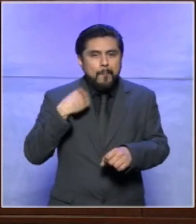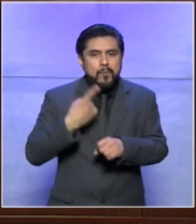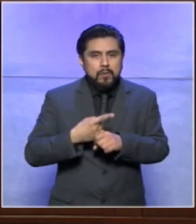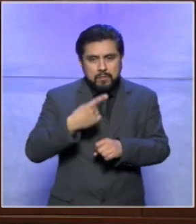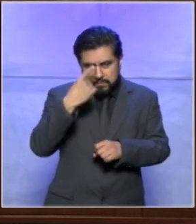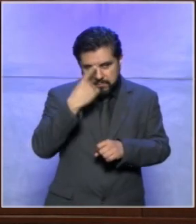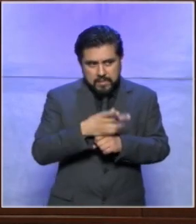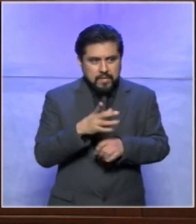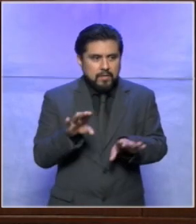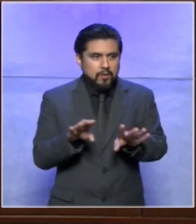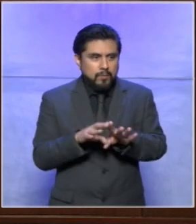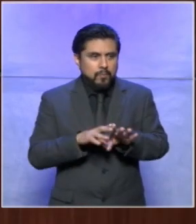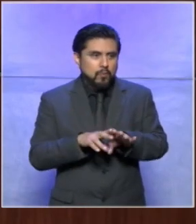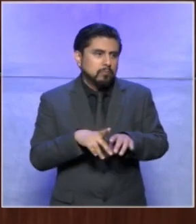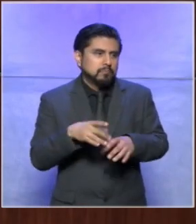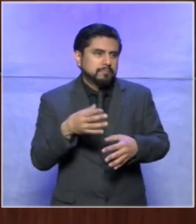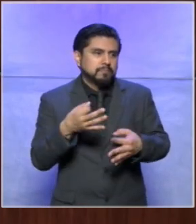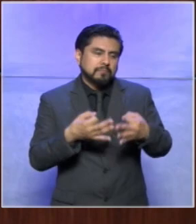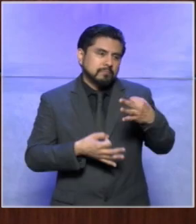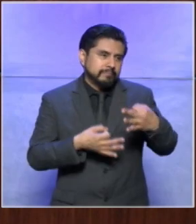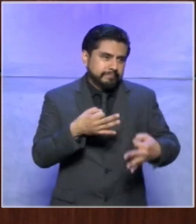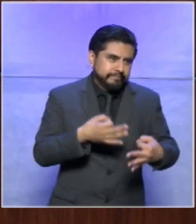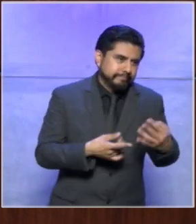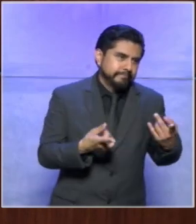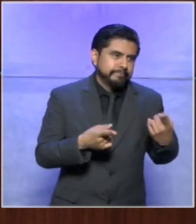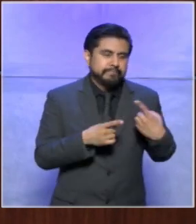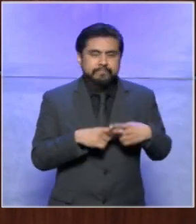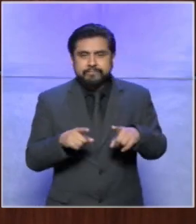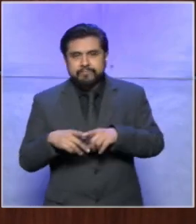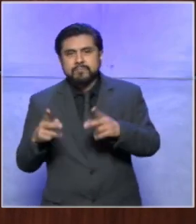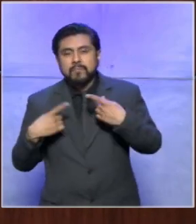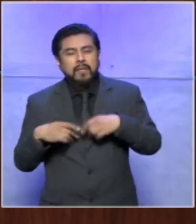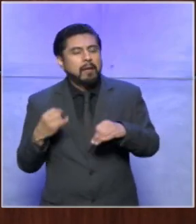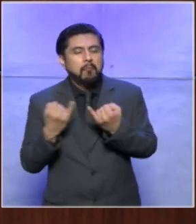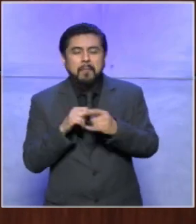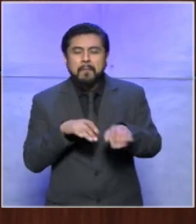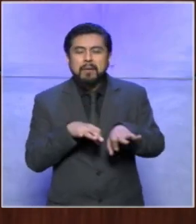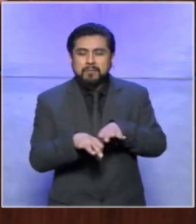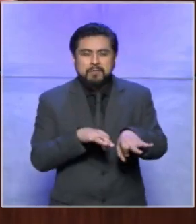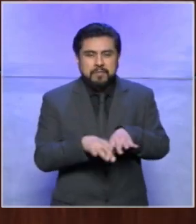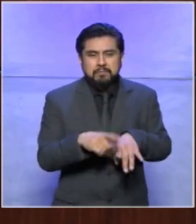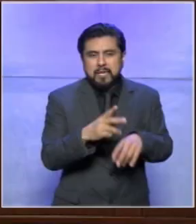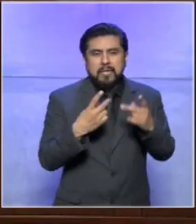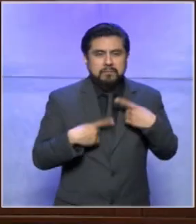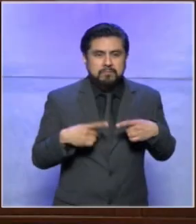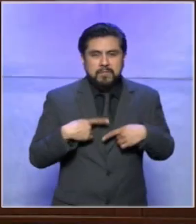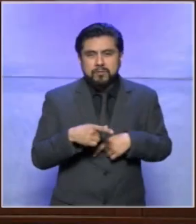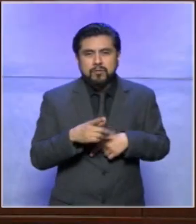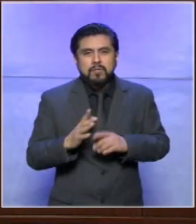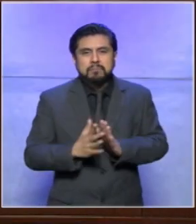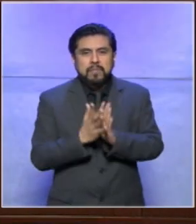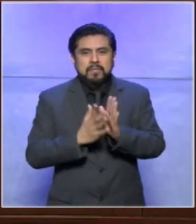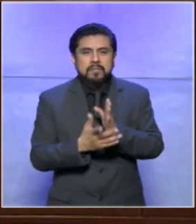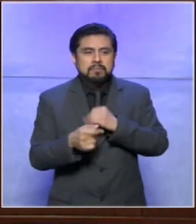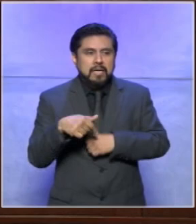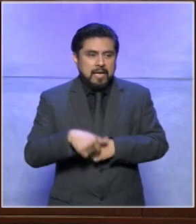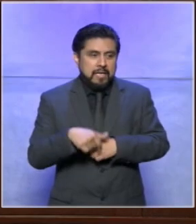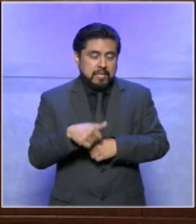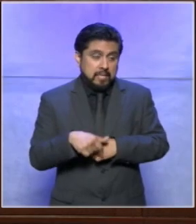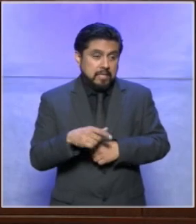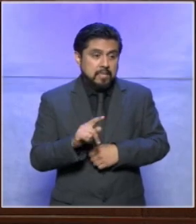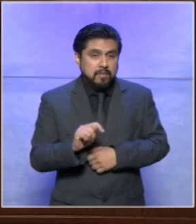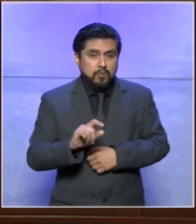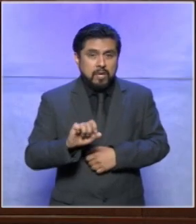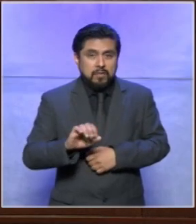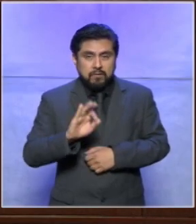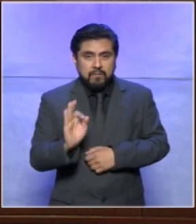oportunidad de ser magistradas o magistrados electorales secretarias de estudio y cuentas secretarias de también de lo que participan todos aquí en